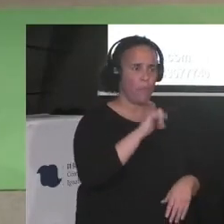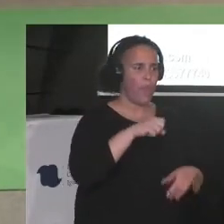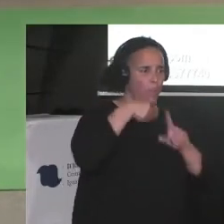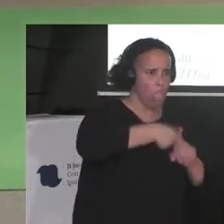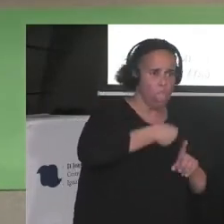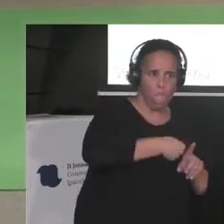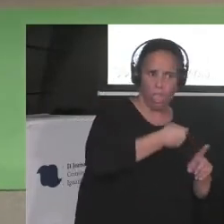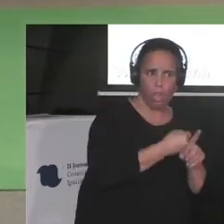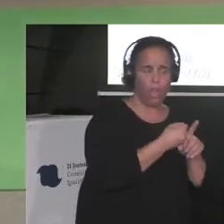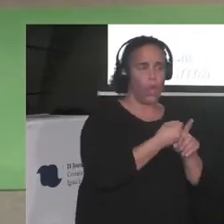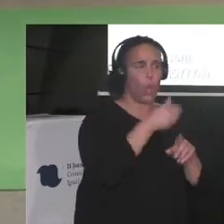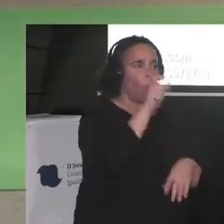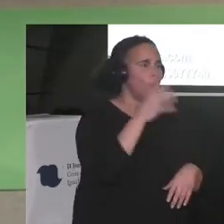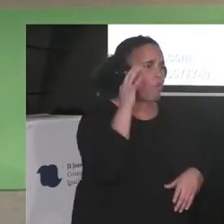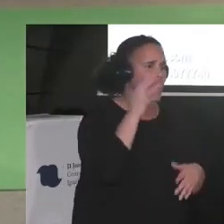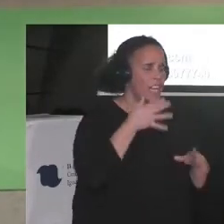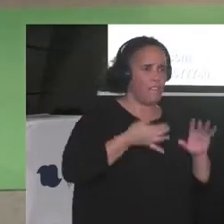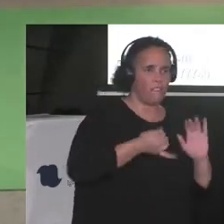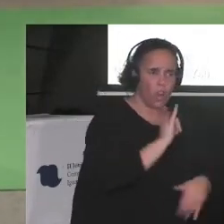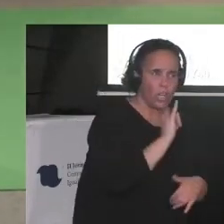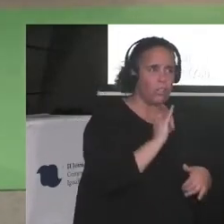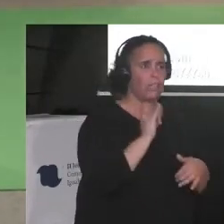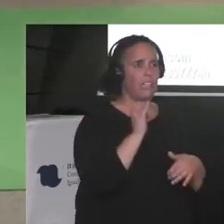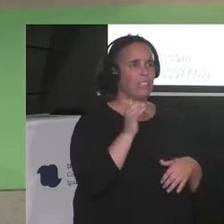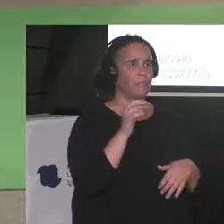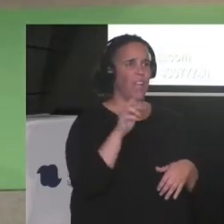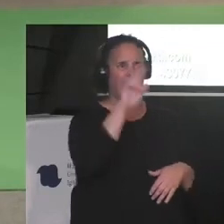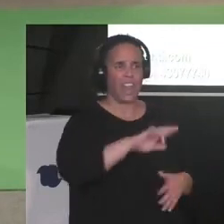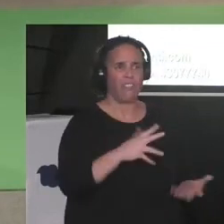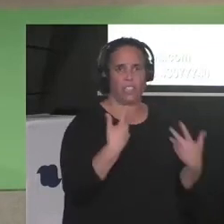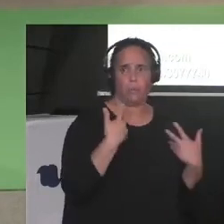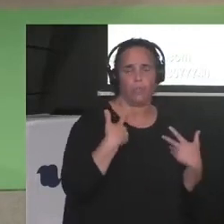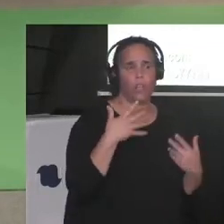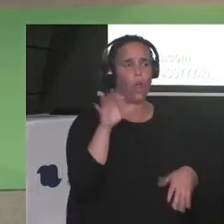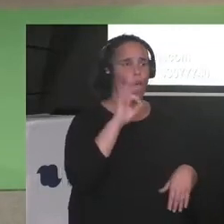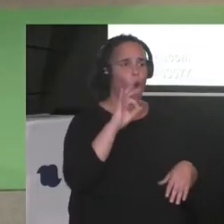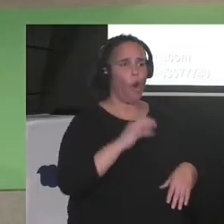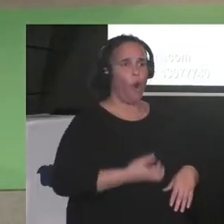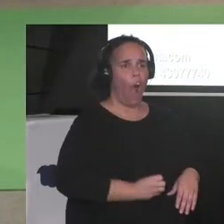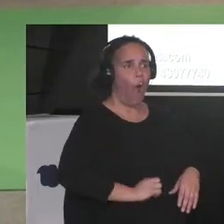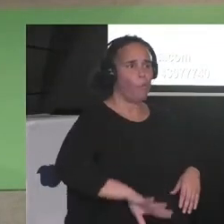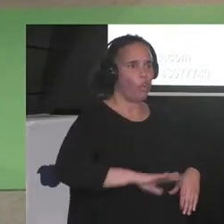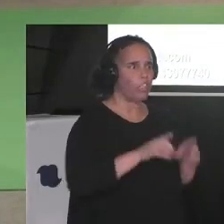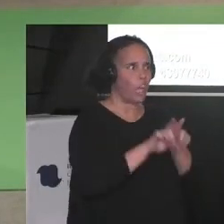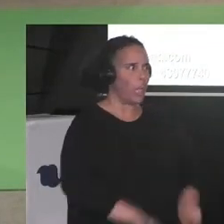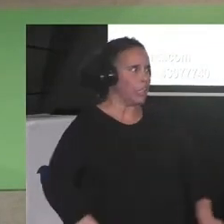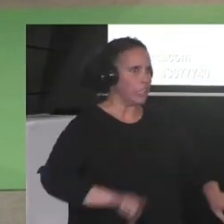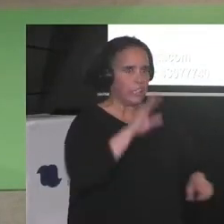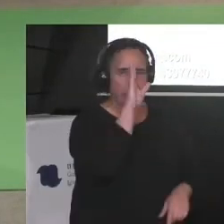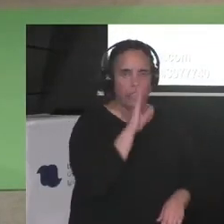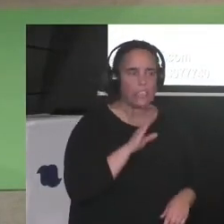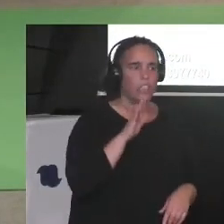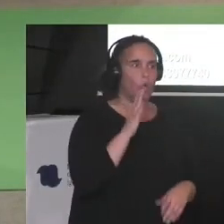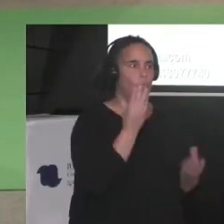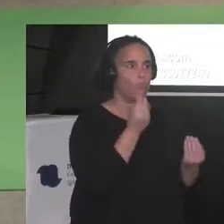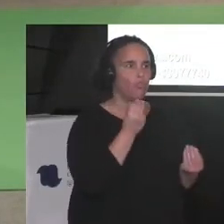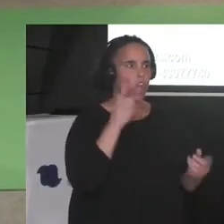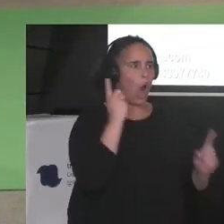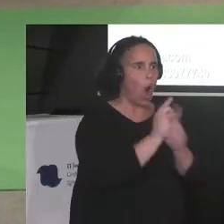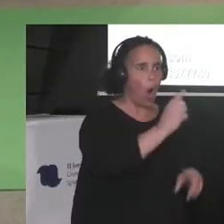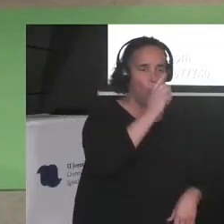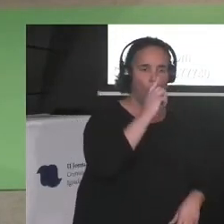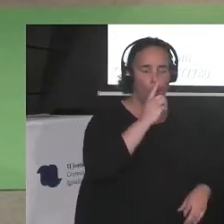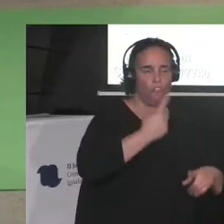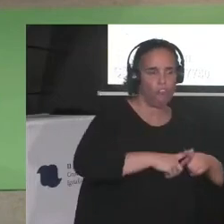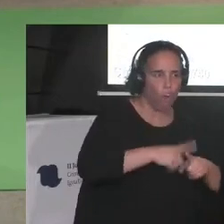mucha revictimización, muchos abortos clandestinos, mucha homofobia, racismo y transfobia y muchos curas